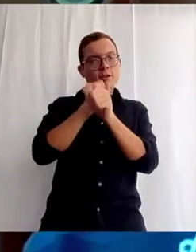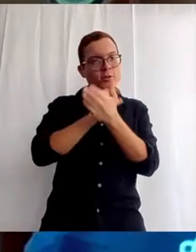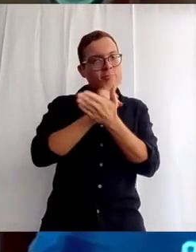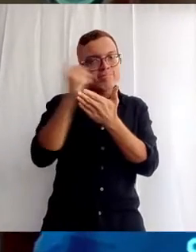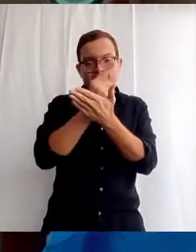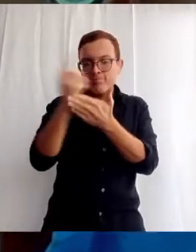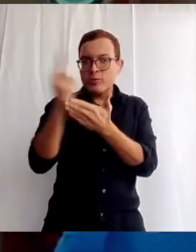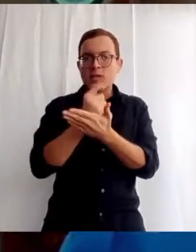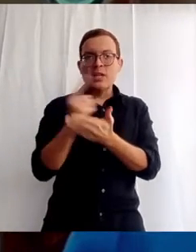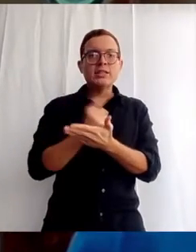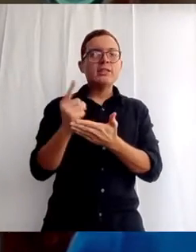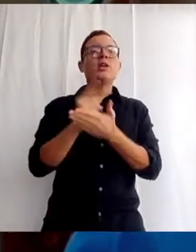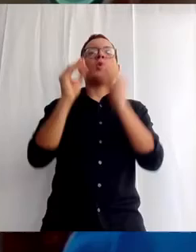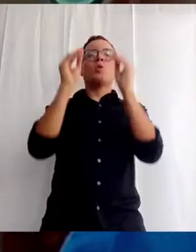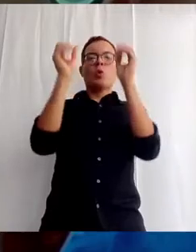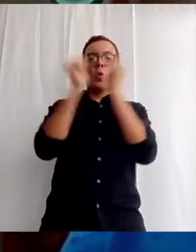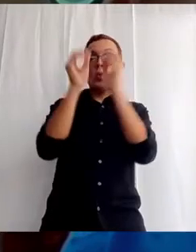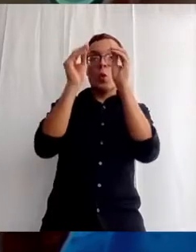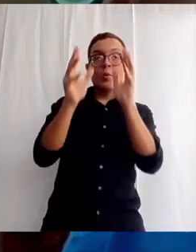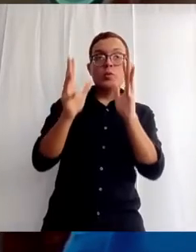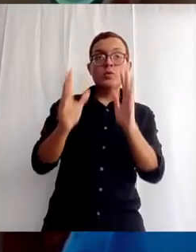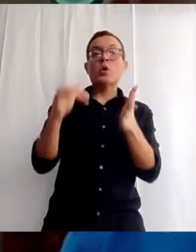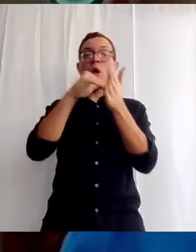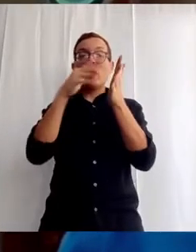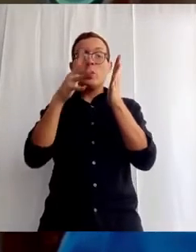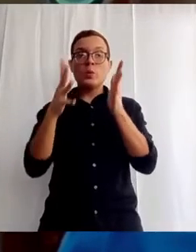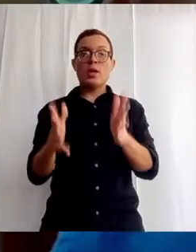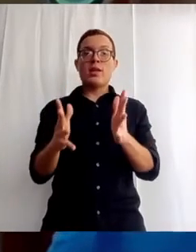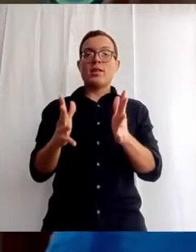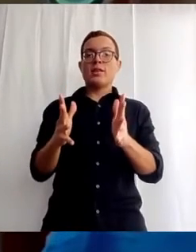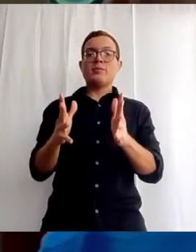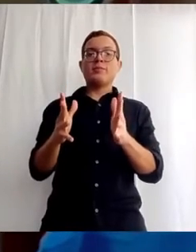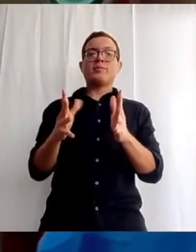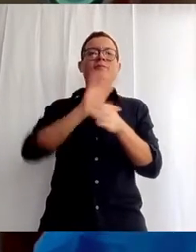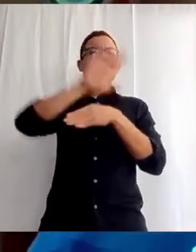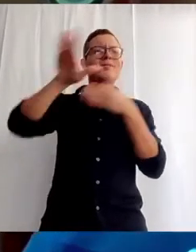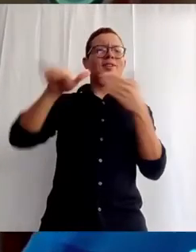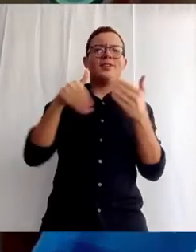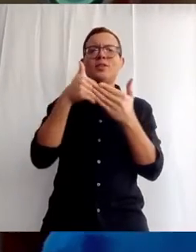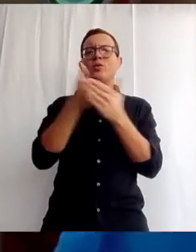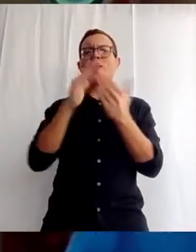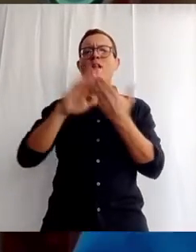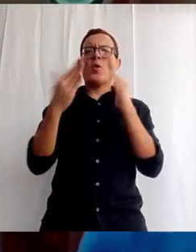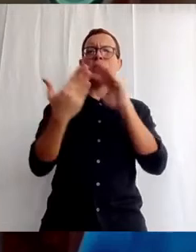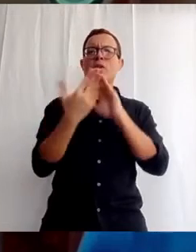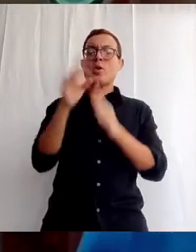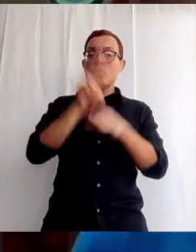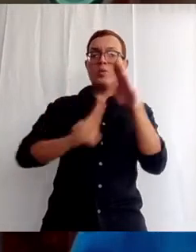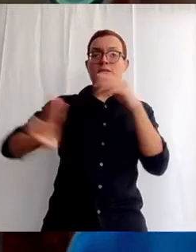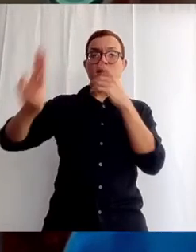profesores, con los estudiantes, con toda la comunidad universitaria